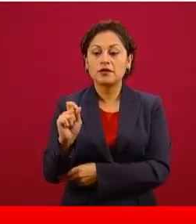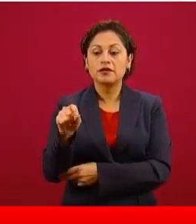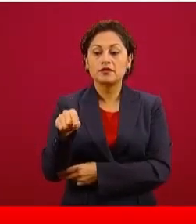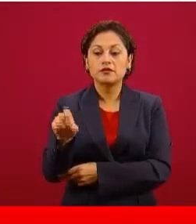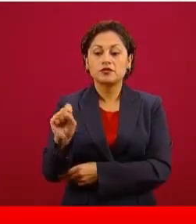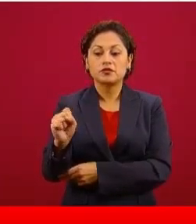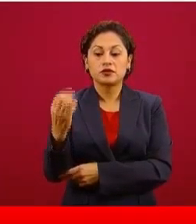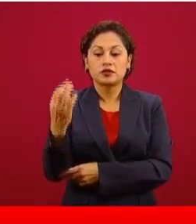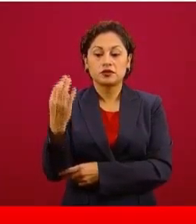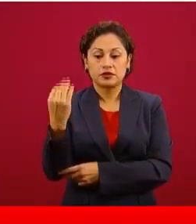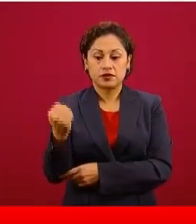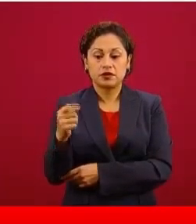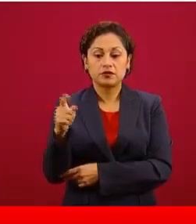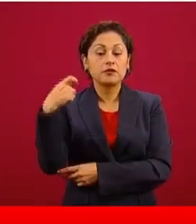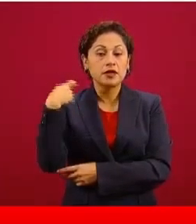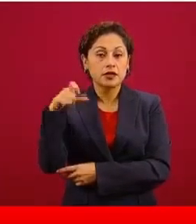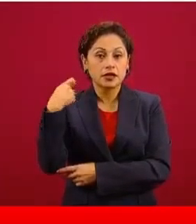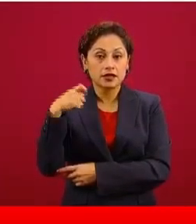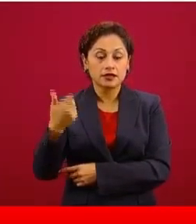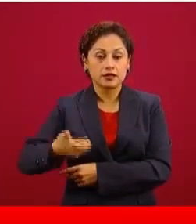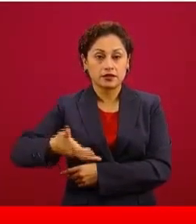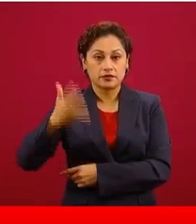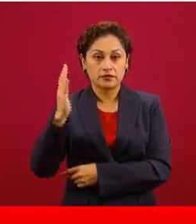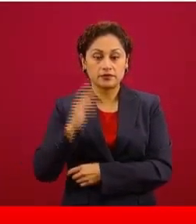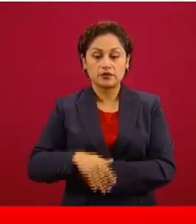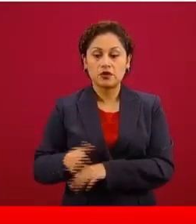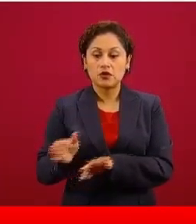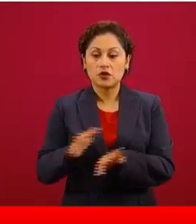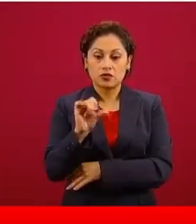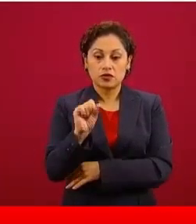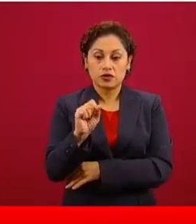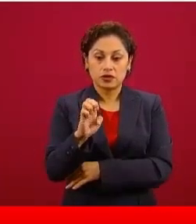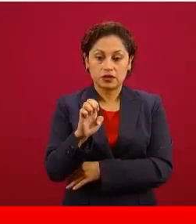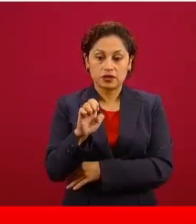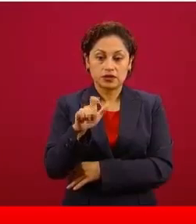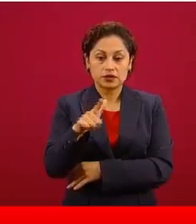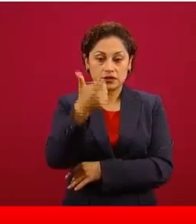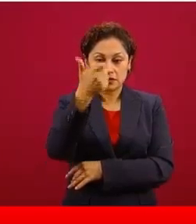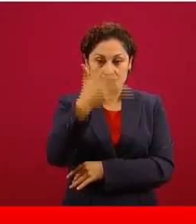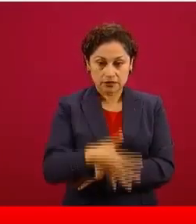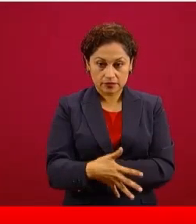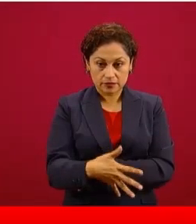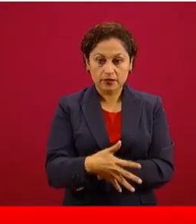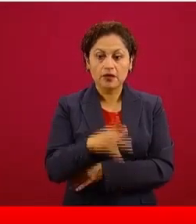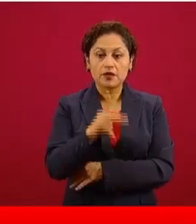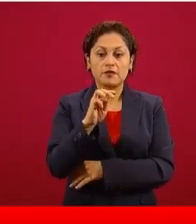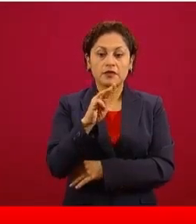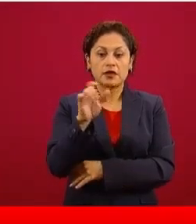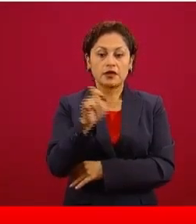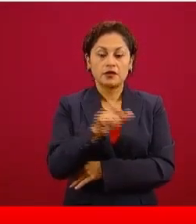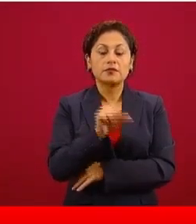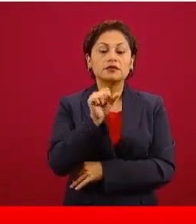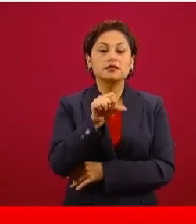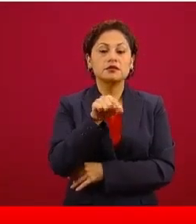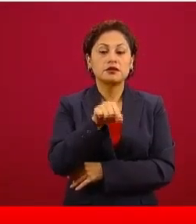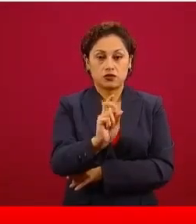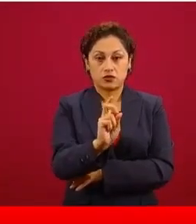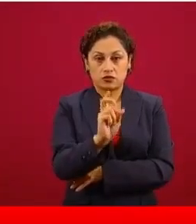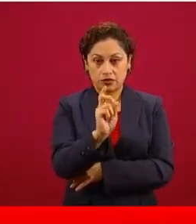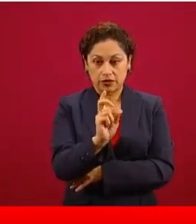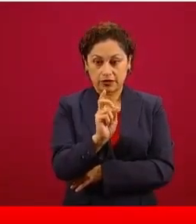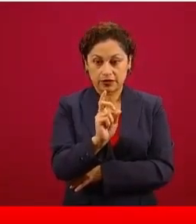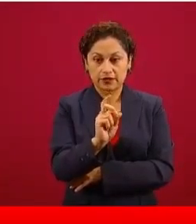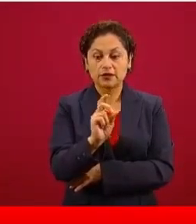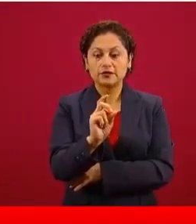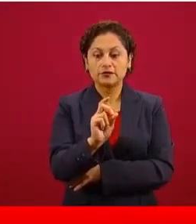en Querétaro, Querétaro. Para el diésel, el más económico franquicia Pemex, 16 pesos con 30 centavos